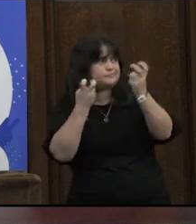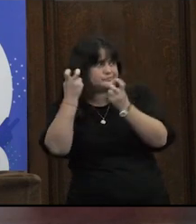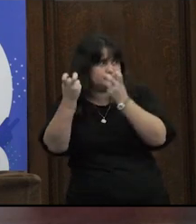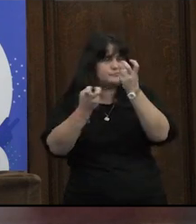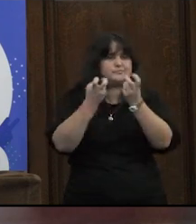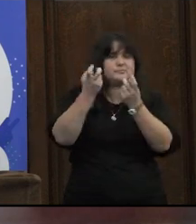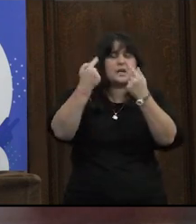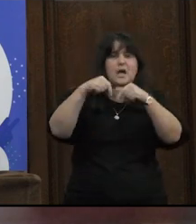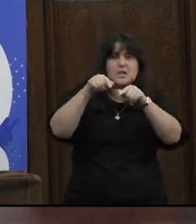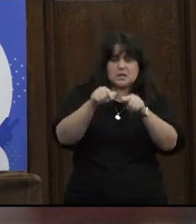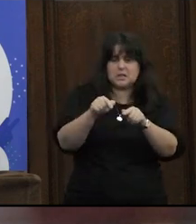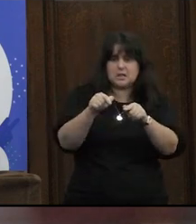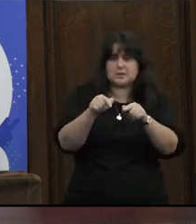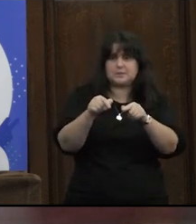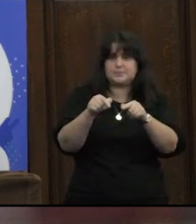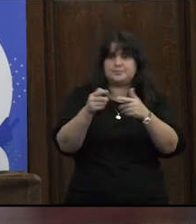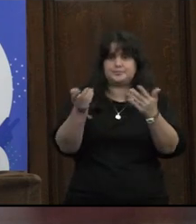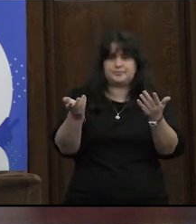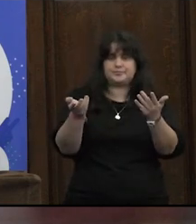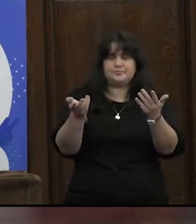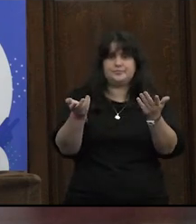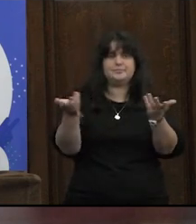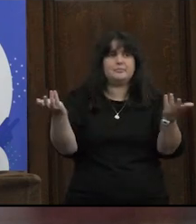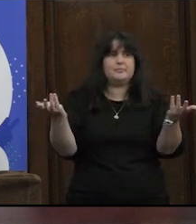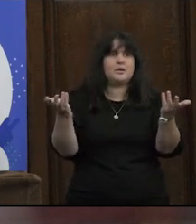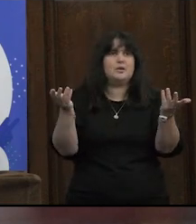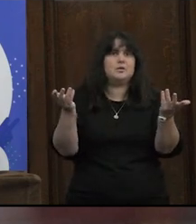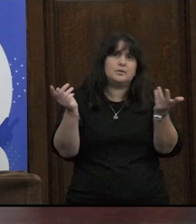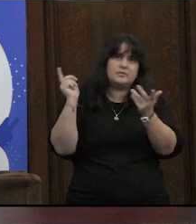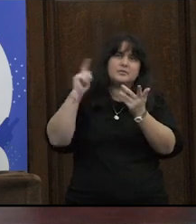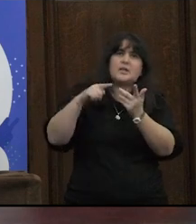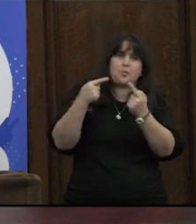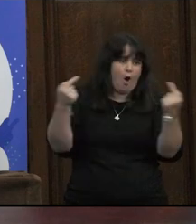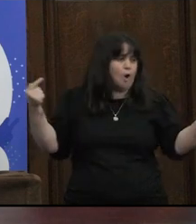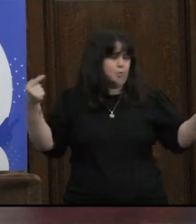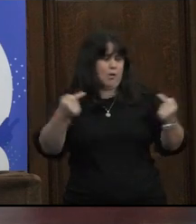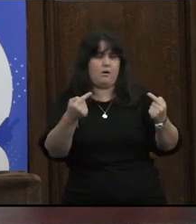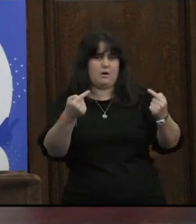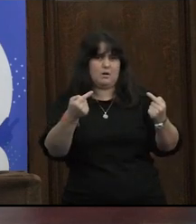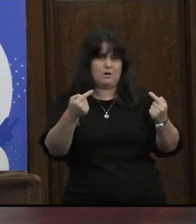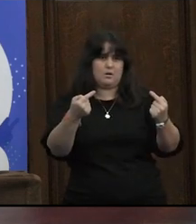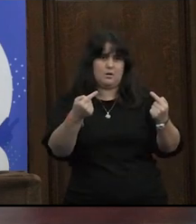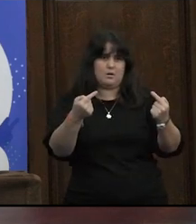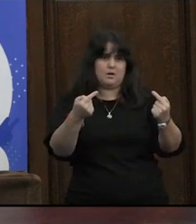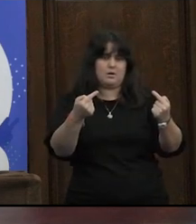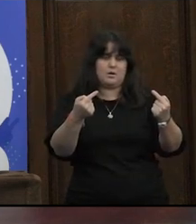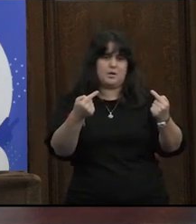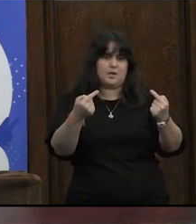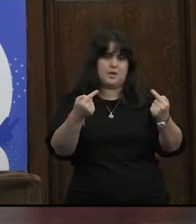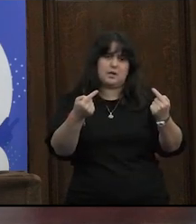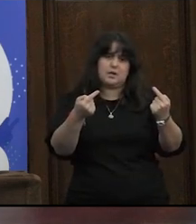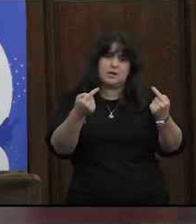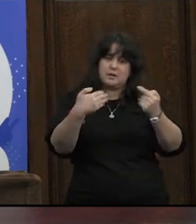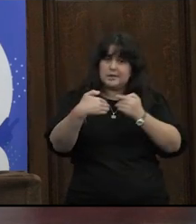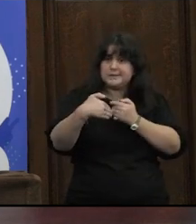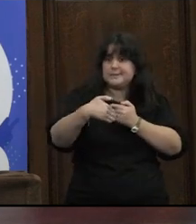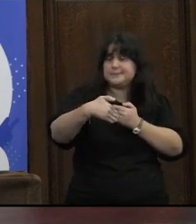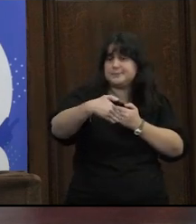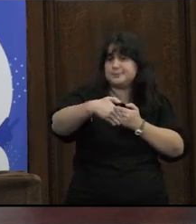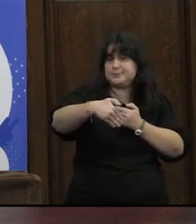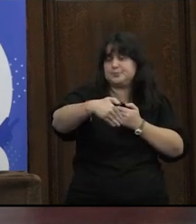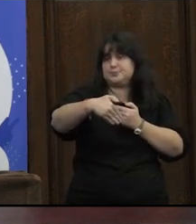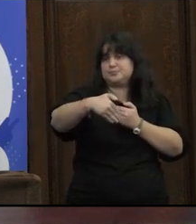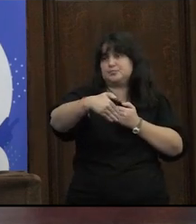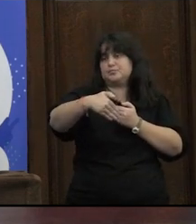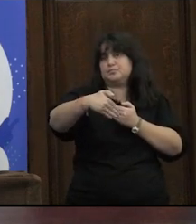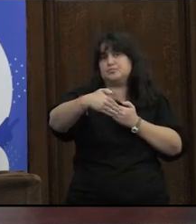se pasa a procesos polares ¿no? y que después